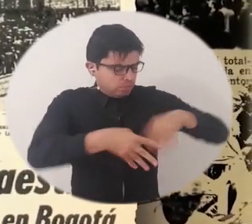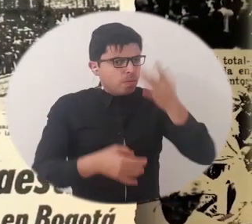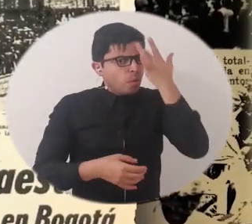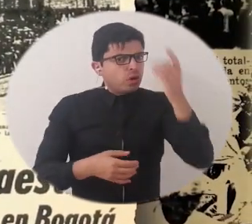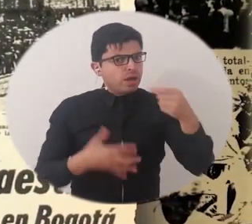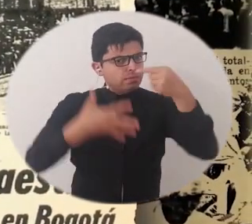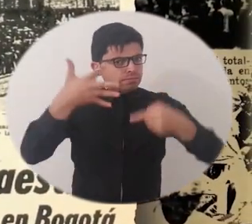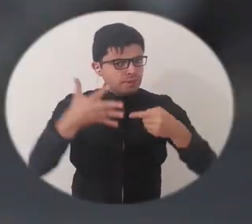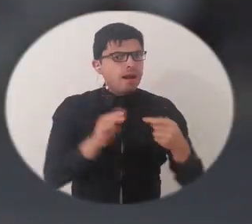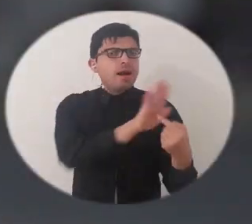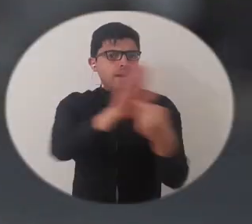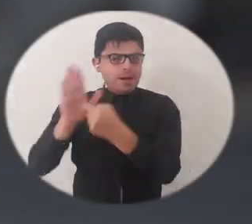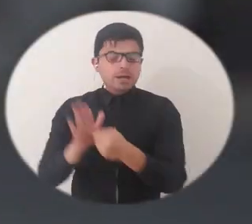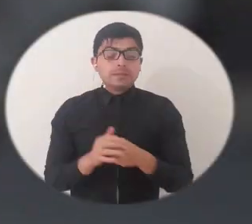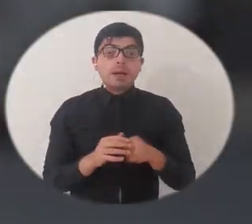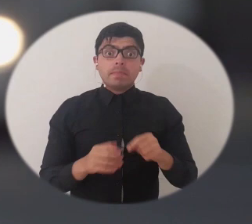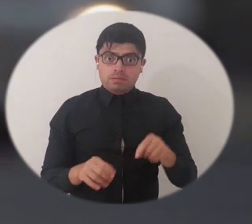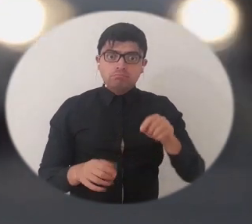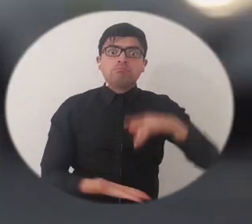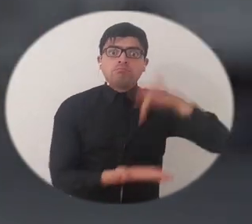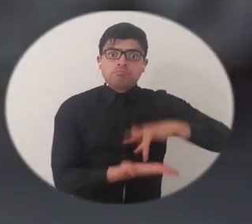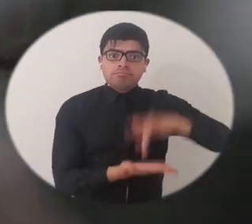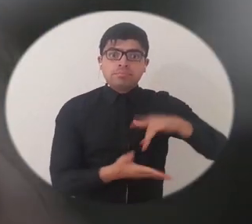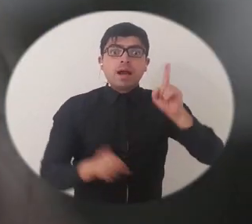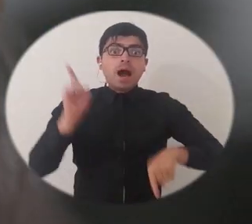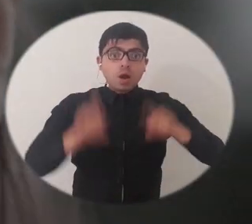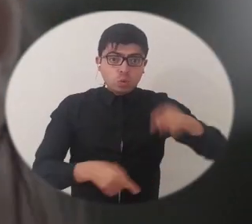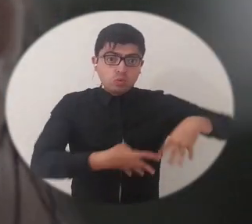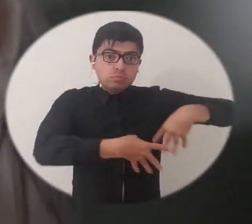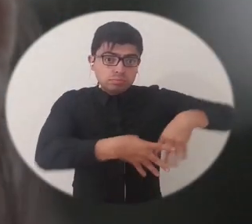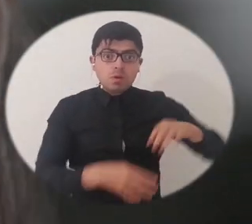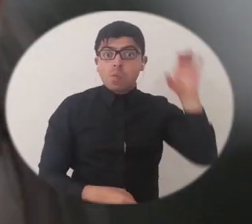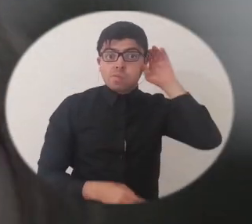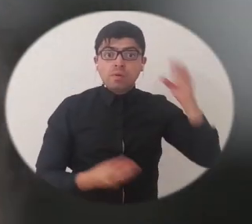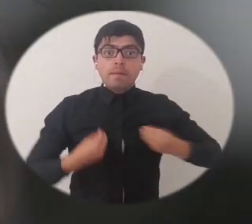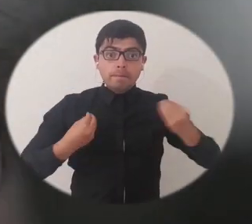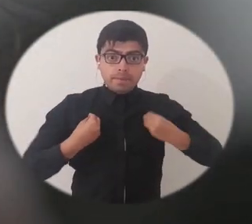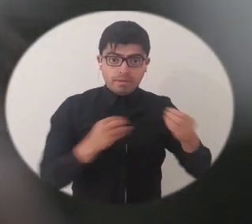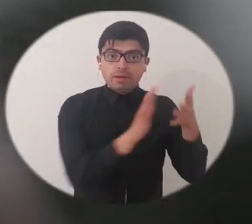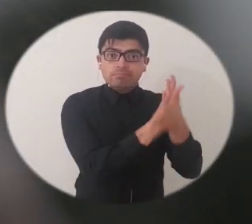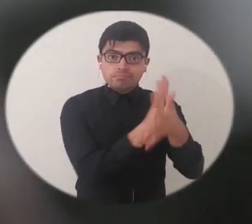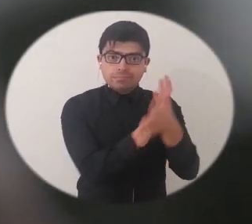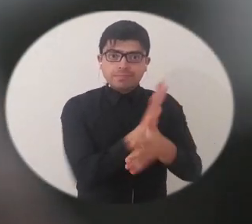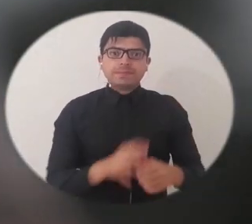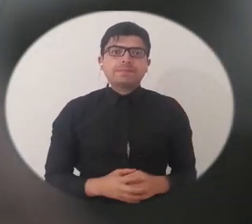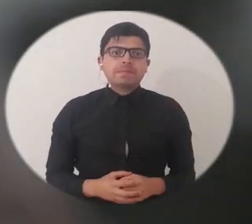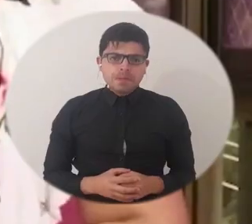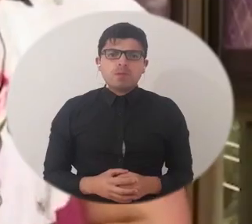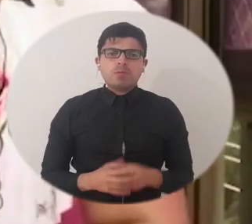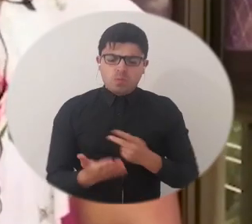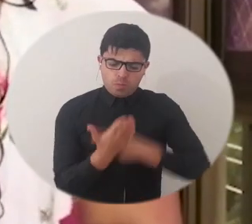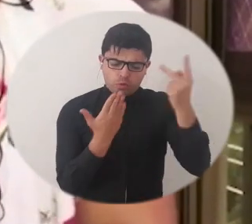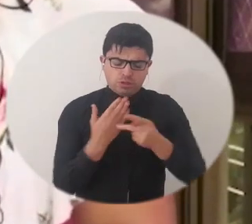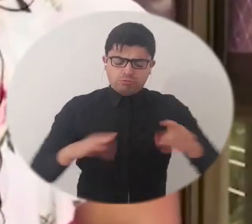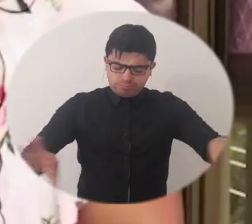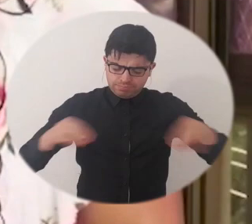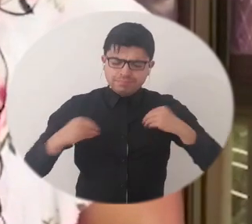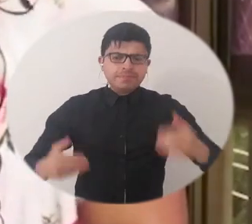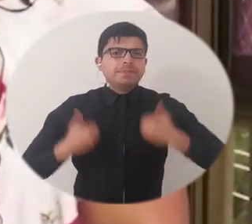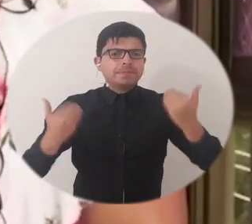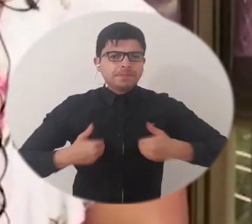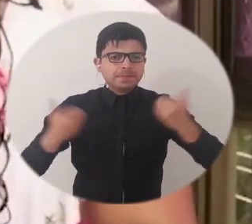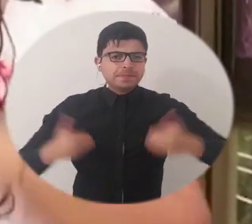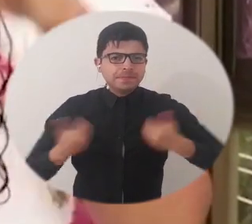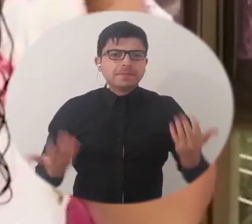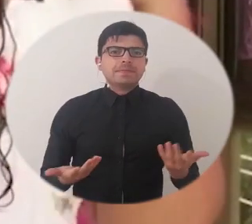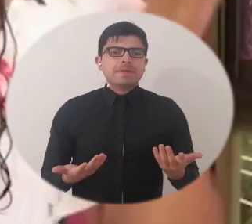hito y visibilizarlo con la participación de algunos marchantes que aún viven para contarlo. Ha sido un proyecto que acogimos con mucha alegría